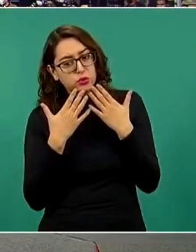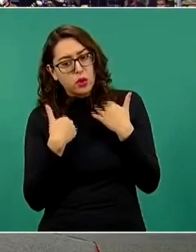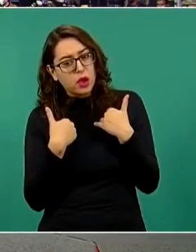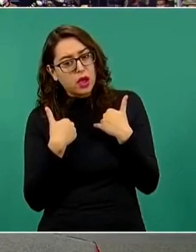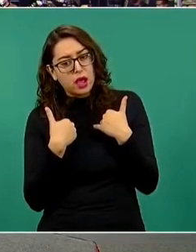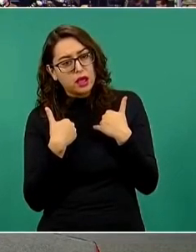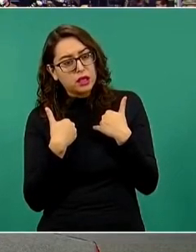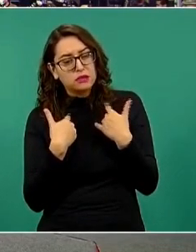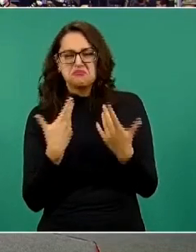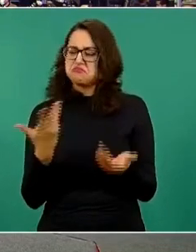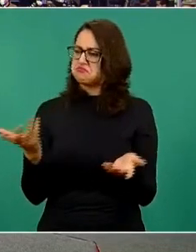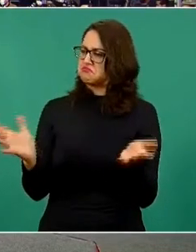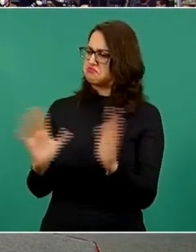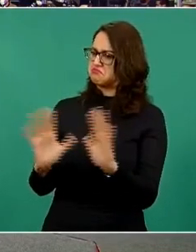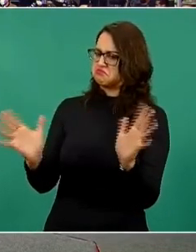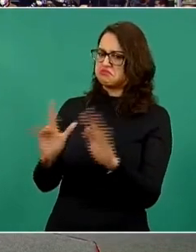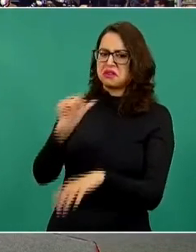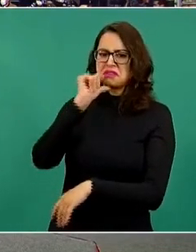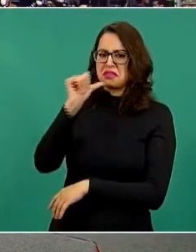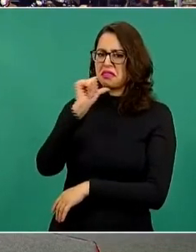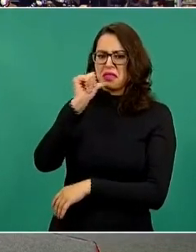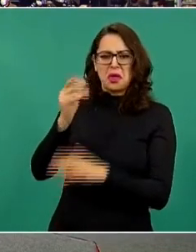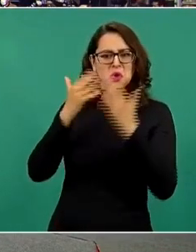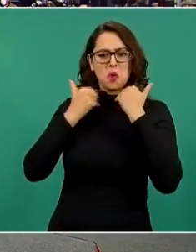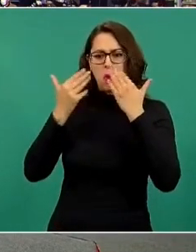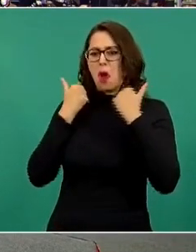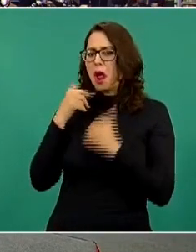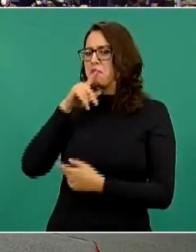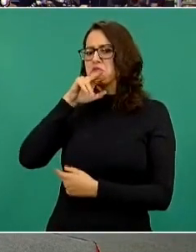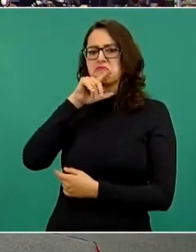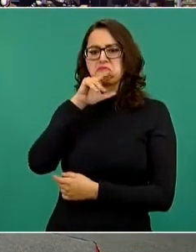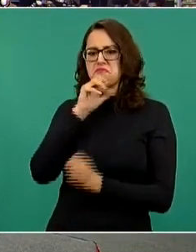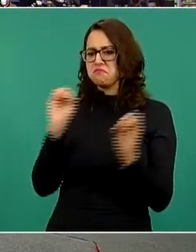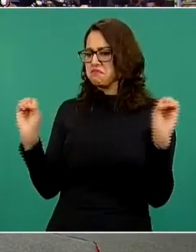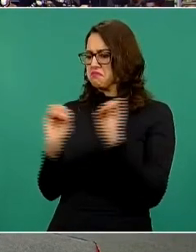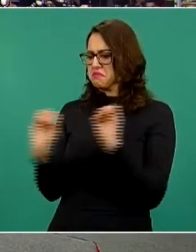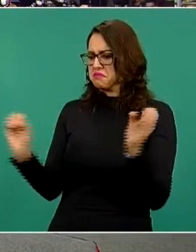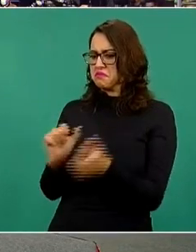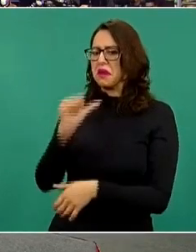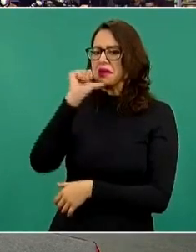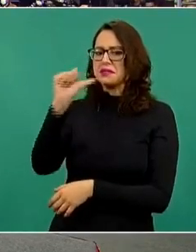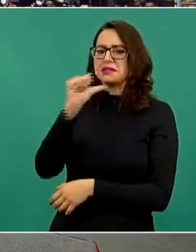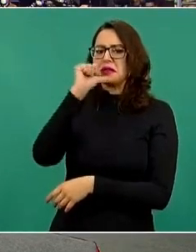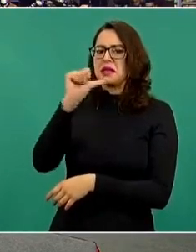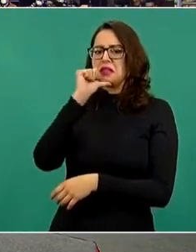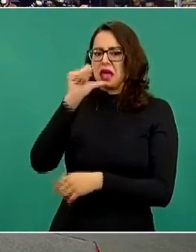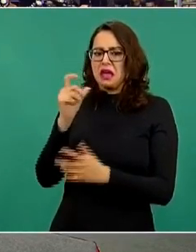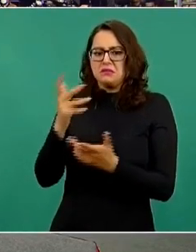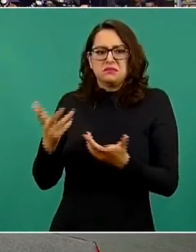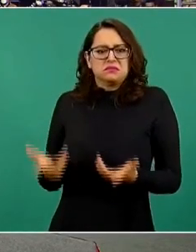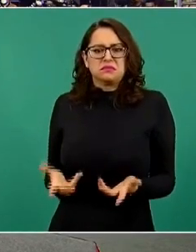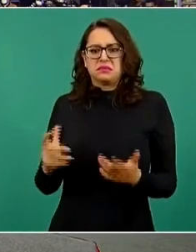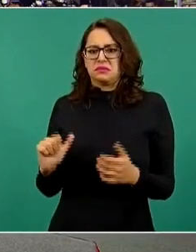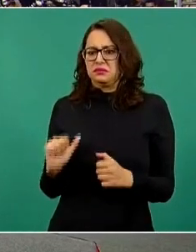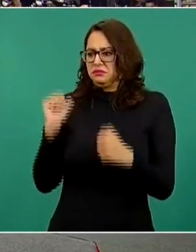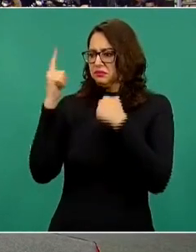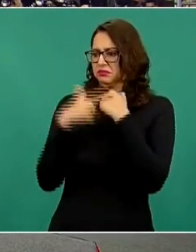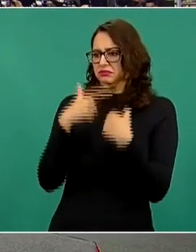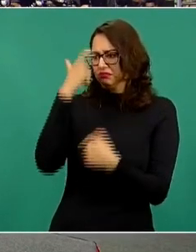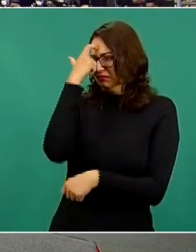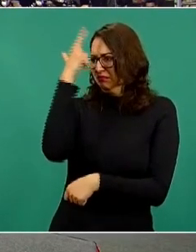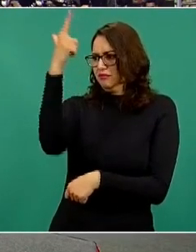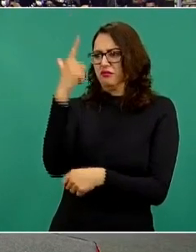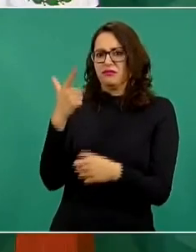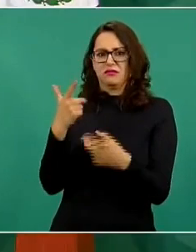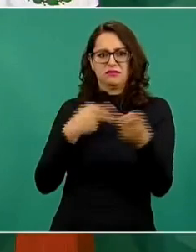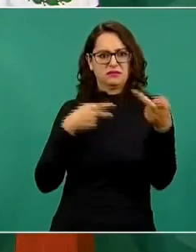No hay ningún plan para crear plantas que